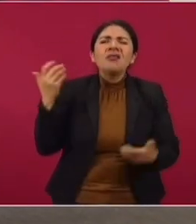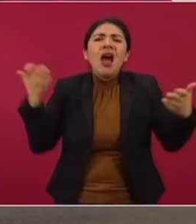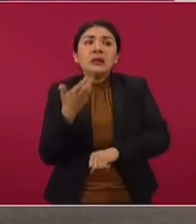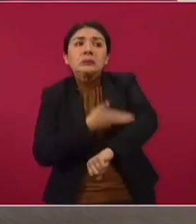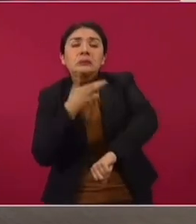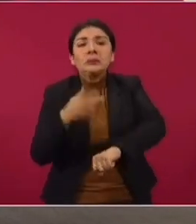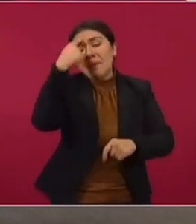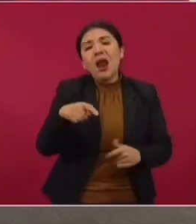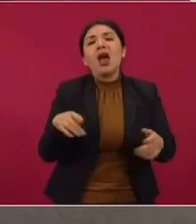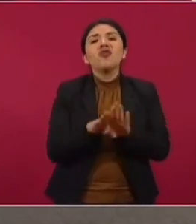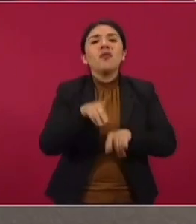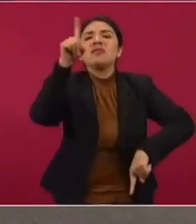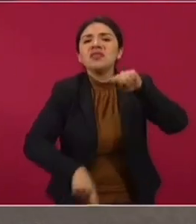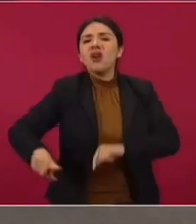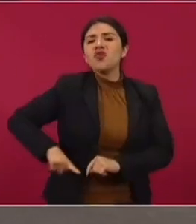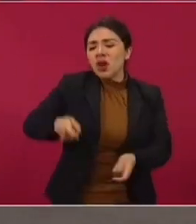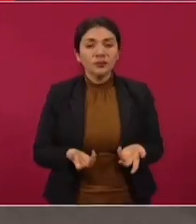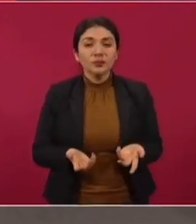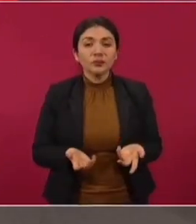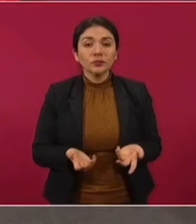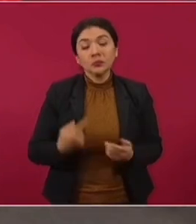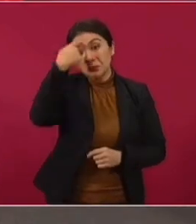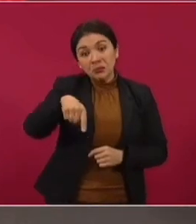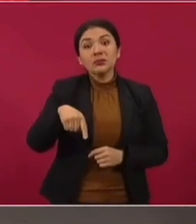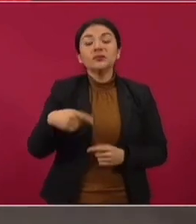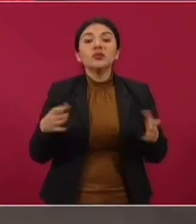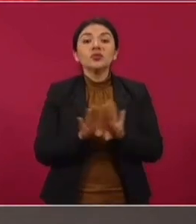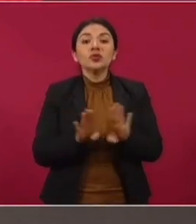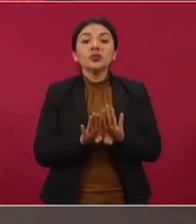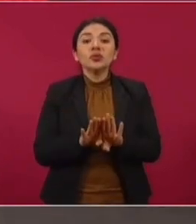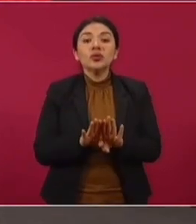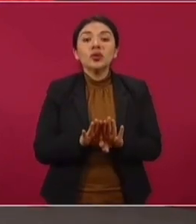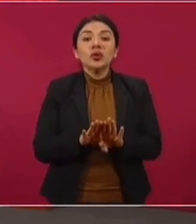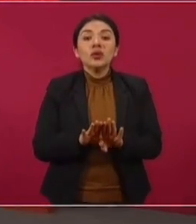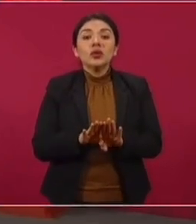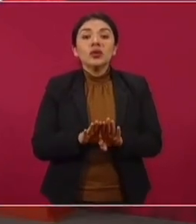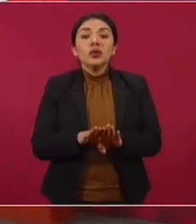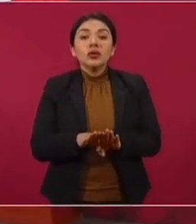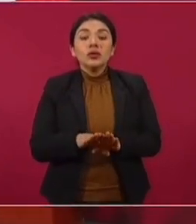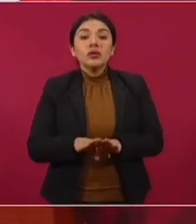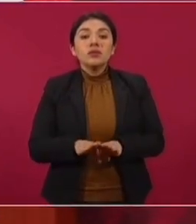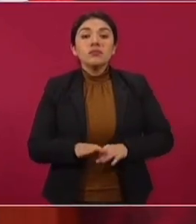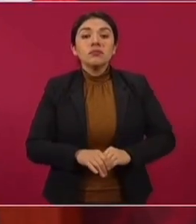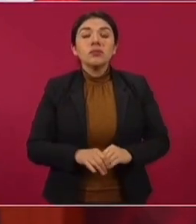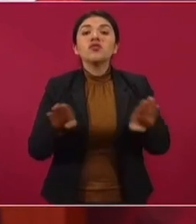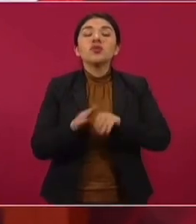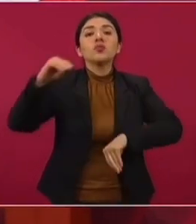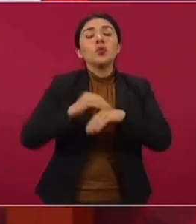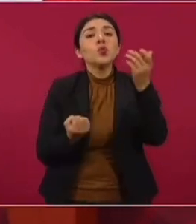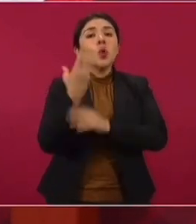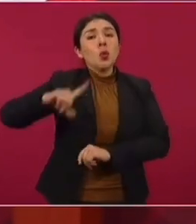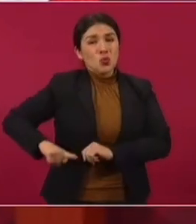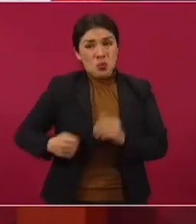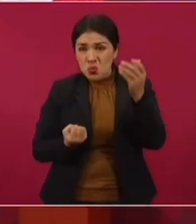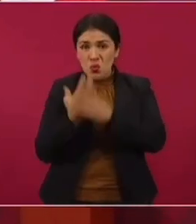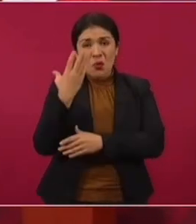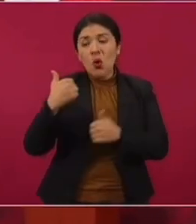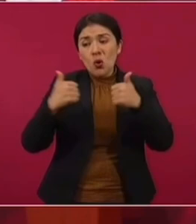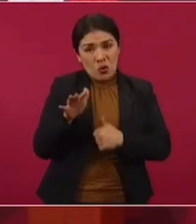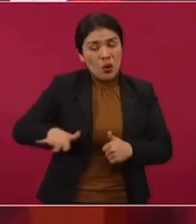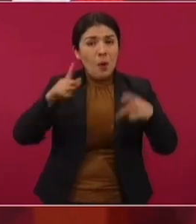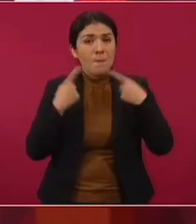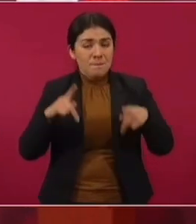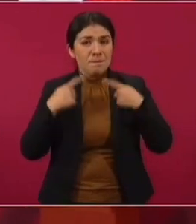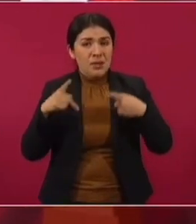para nulificar al gobierno, para que si llegara un gobierno nuevo del pueblo